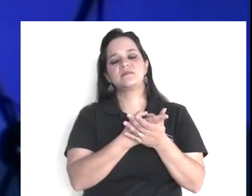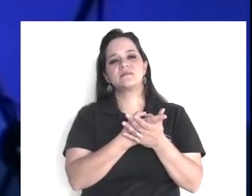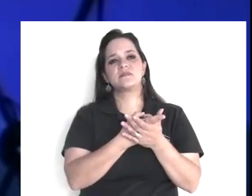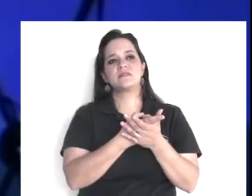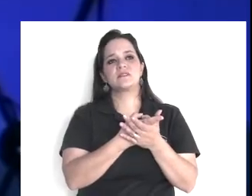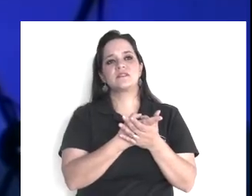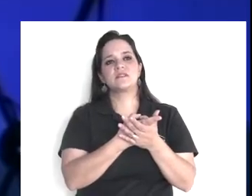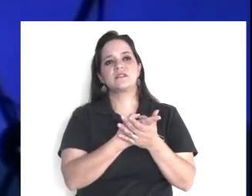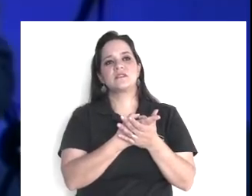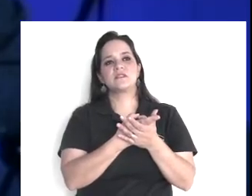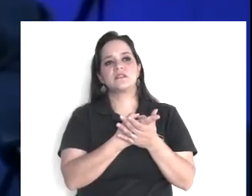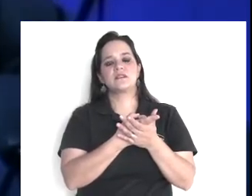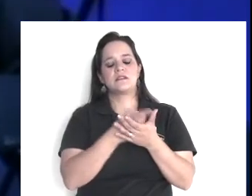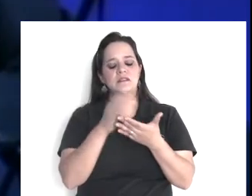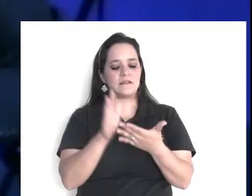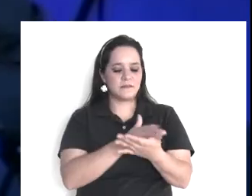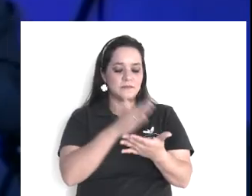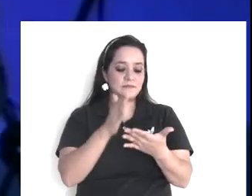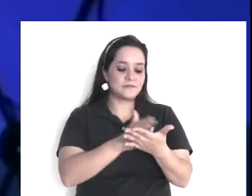Deuteronomio 19, 15,